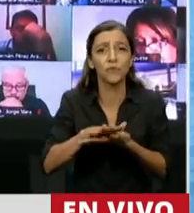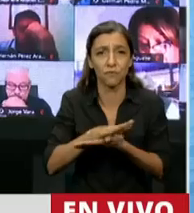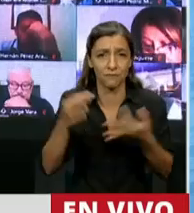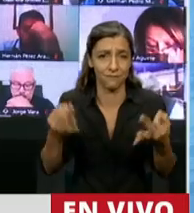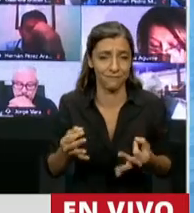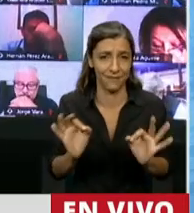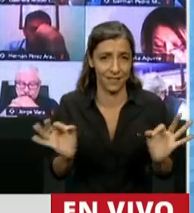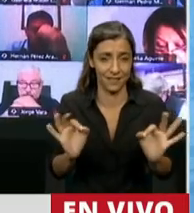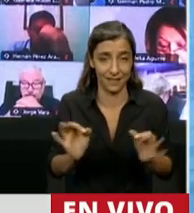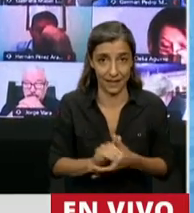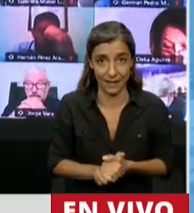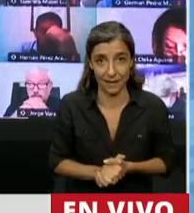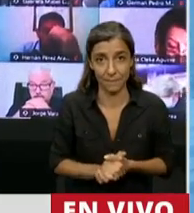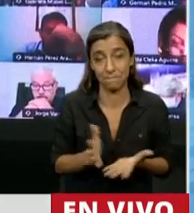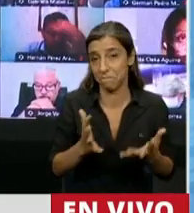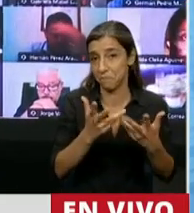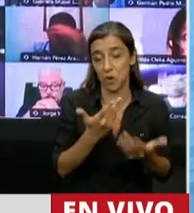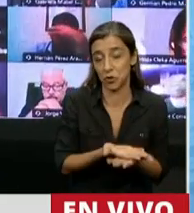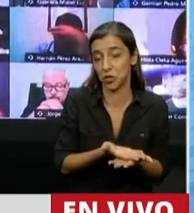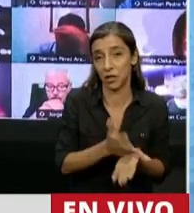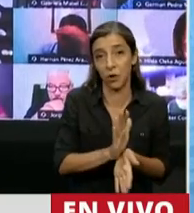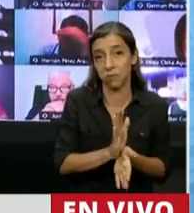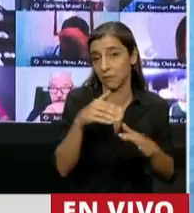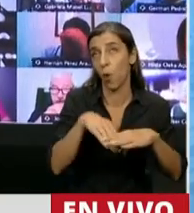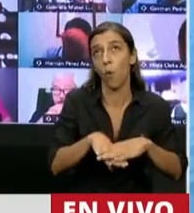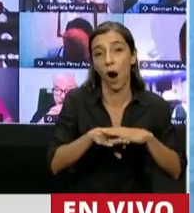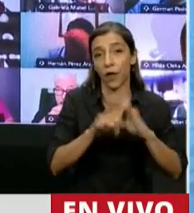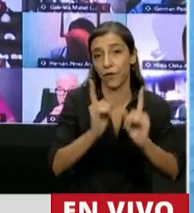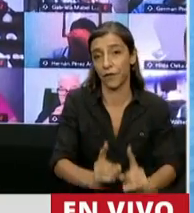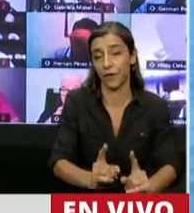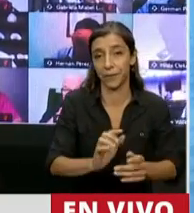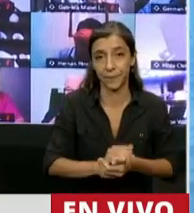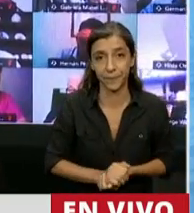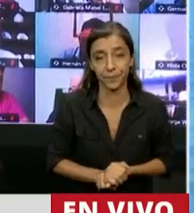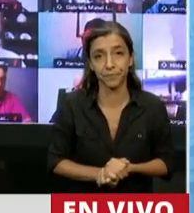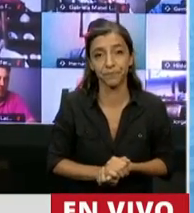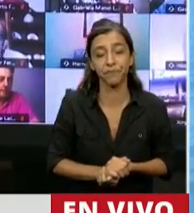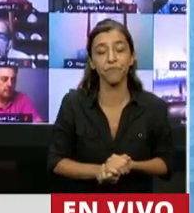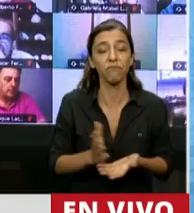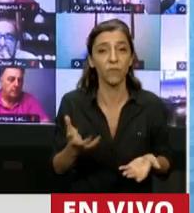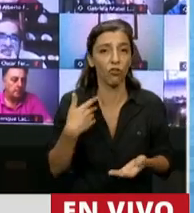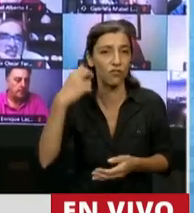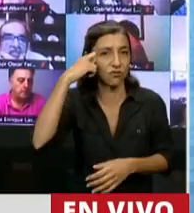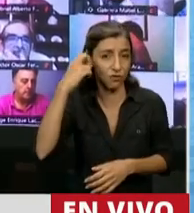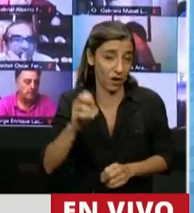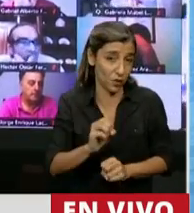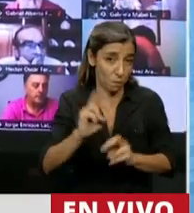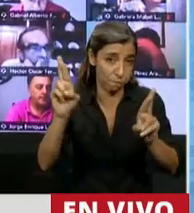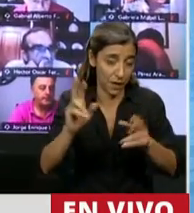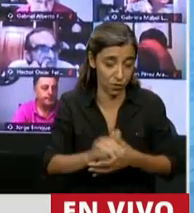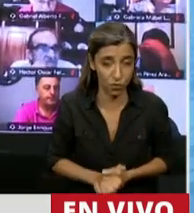este proyecto duerme el sueño de los justos. Y desde el Congreso Nacional, que eso es lo peor,